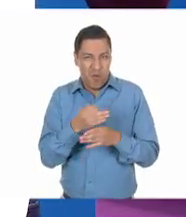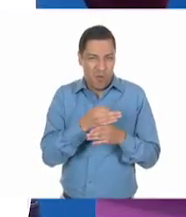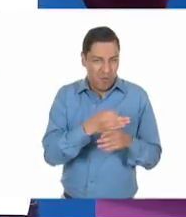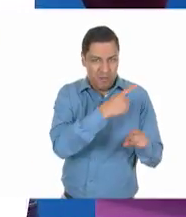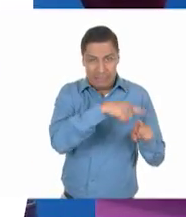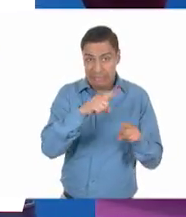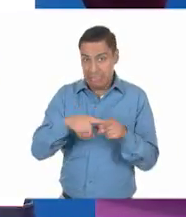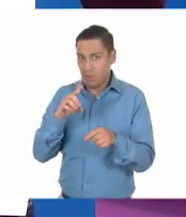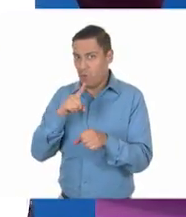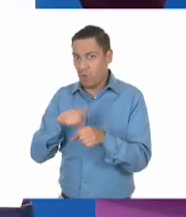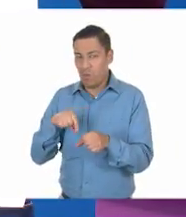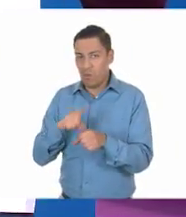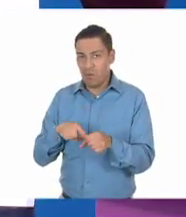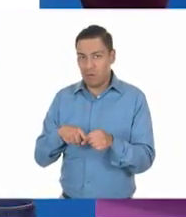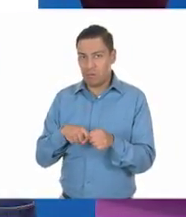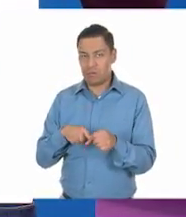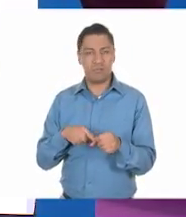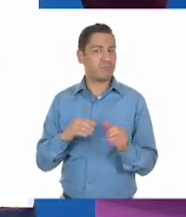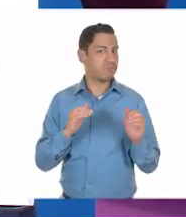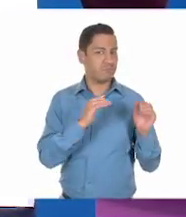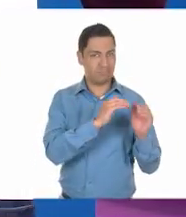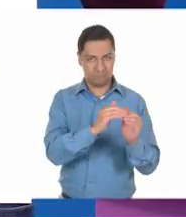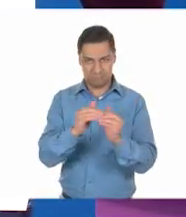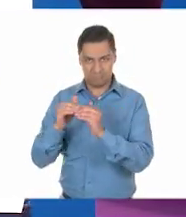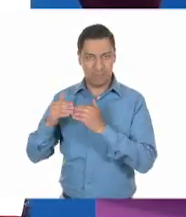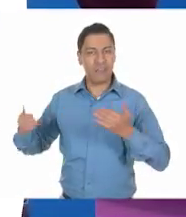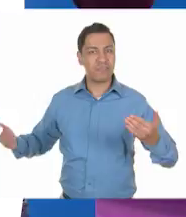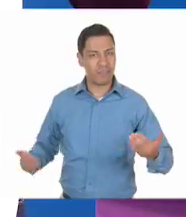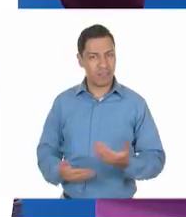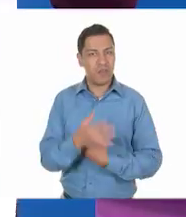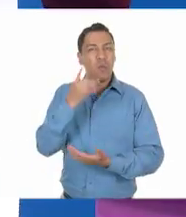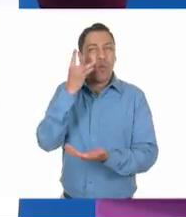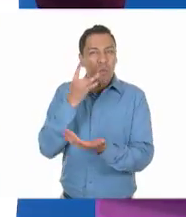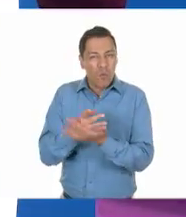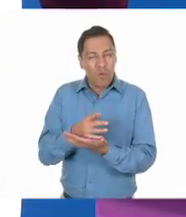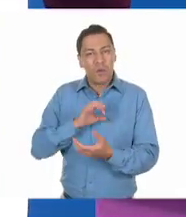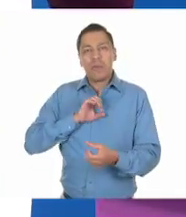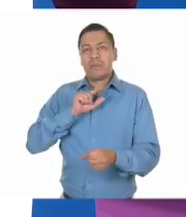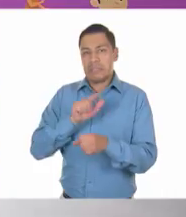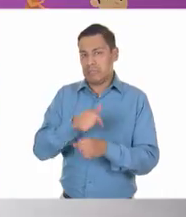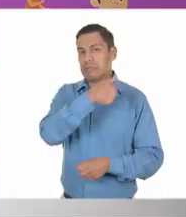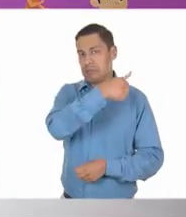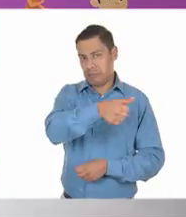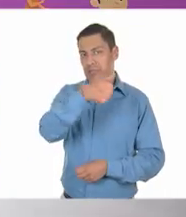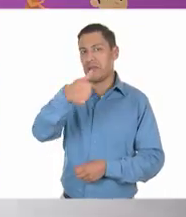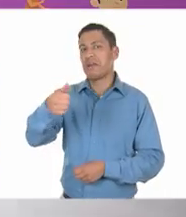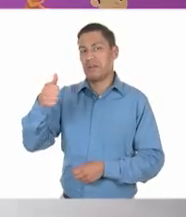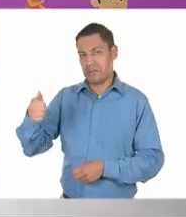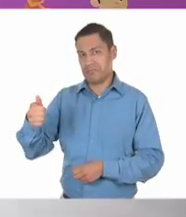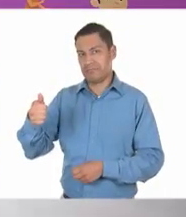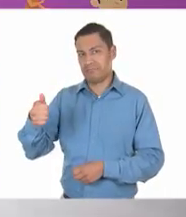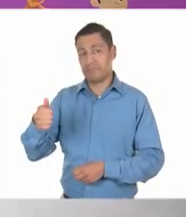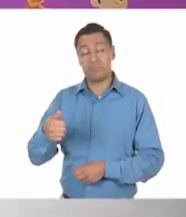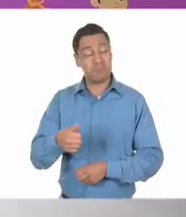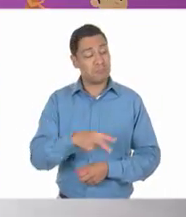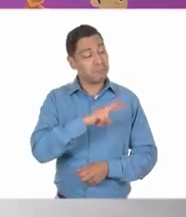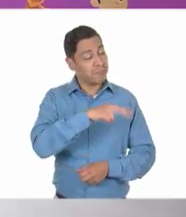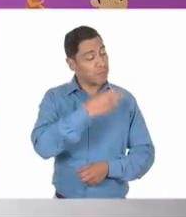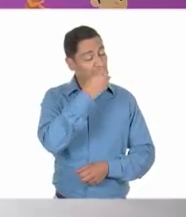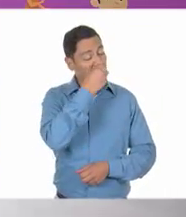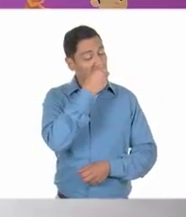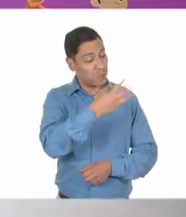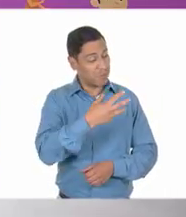específico, ¿no? Así como nacimos, somos únicos y especiales. ¡Wow! ¡Perfecto! ¡Quedó muy ¡Te quedó muy bonito!